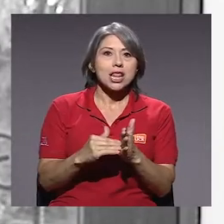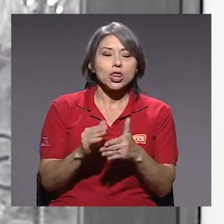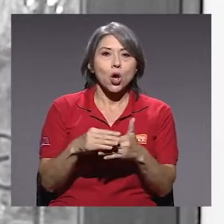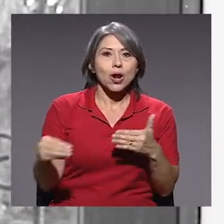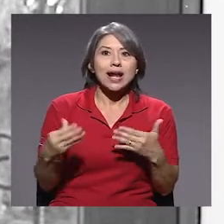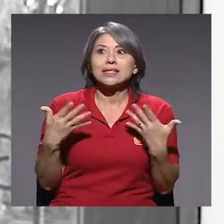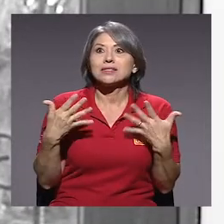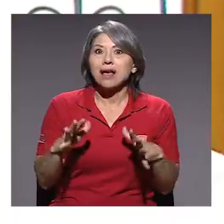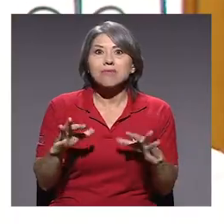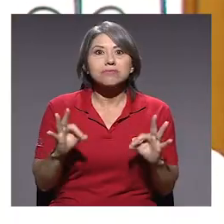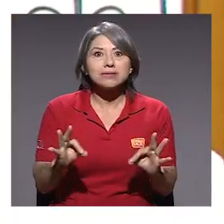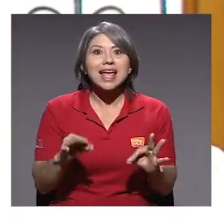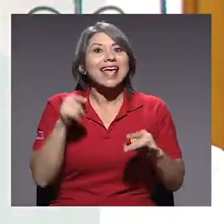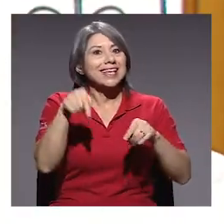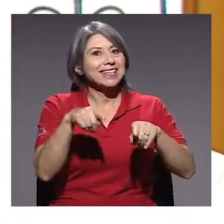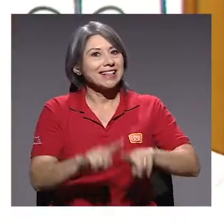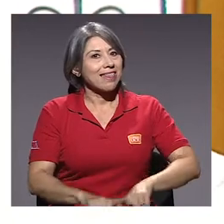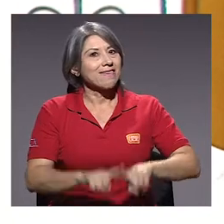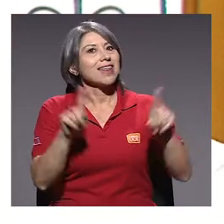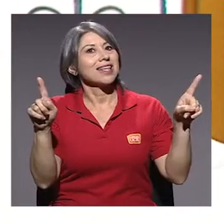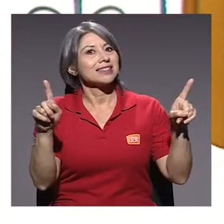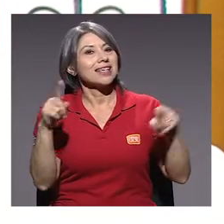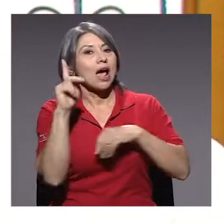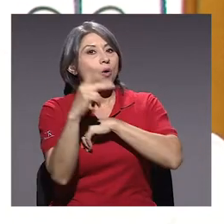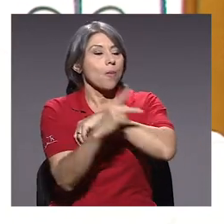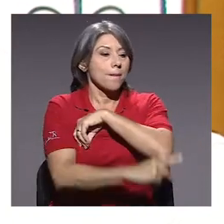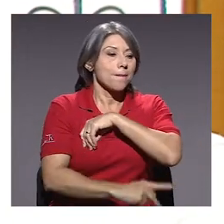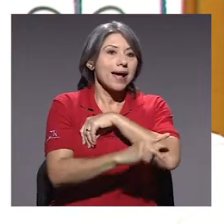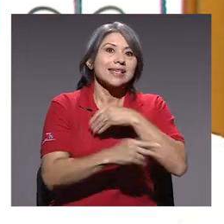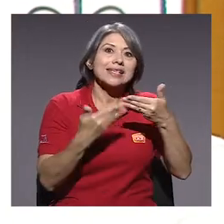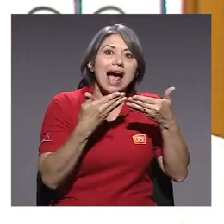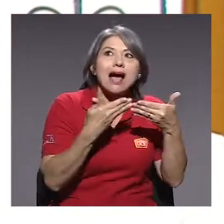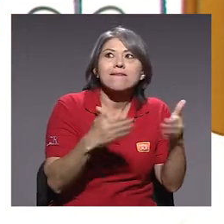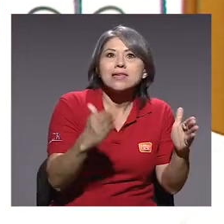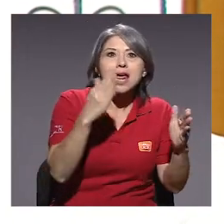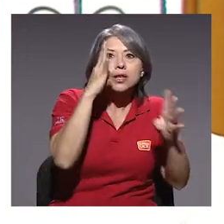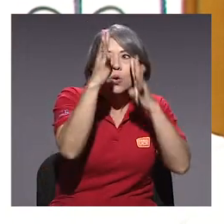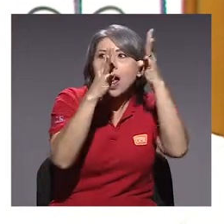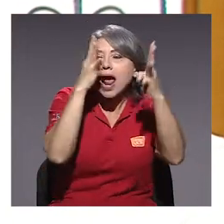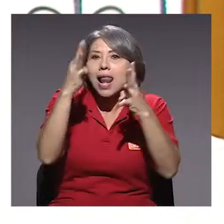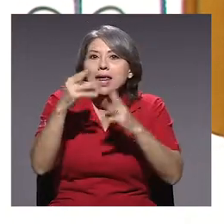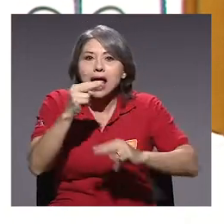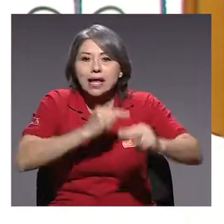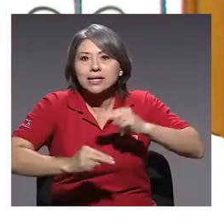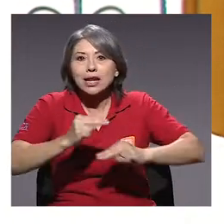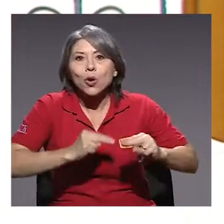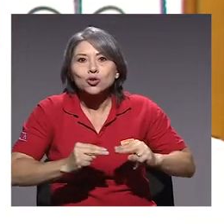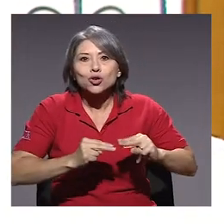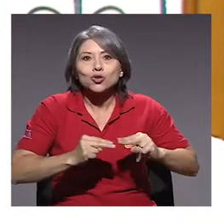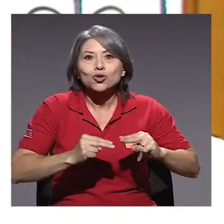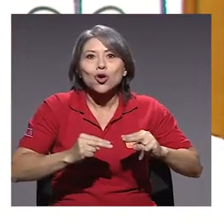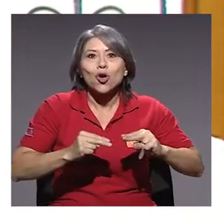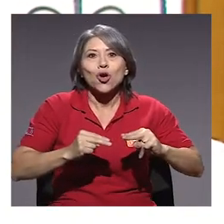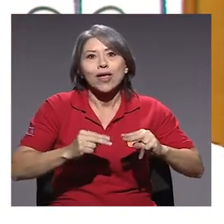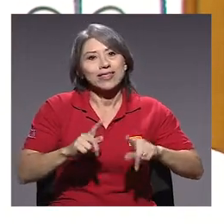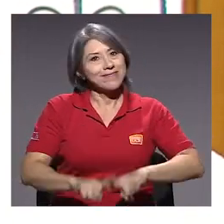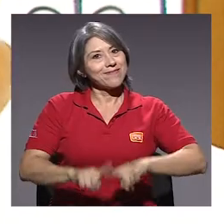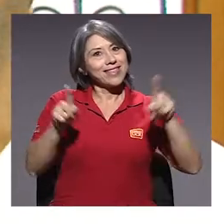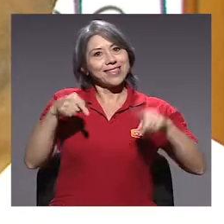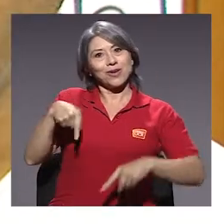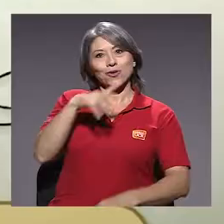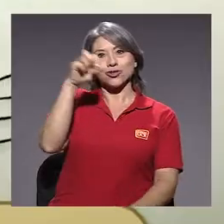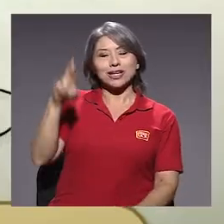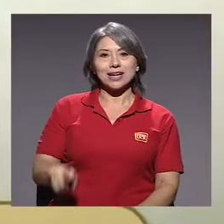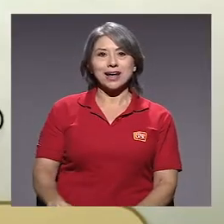nuestra ronda semilla. Esa es la diferencia entre un país que está abierto a la innovación y abierto a hacer negocios versus